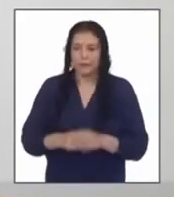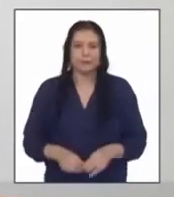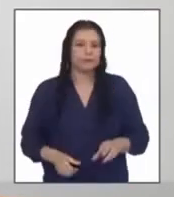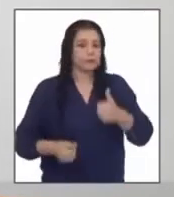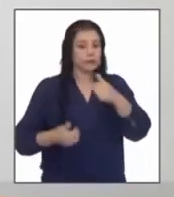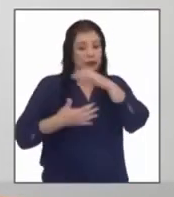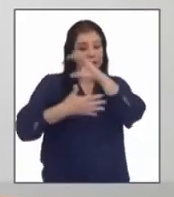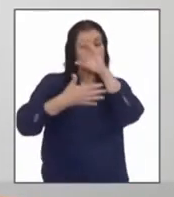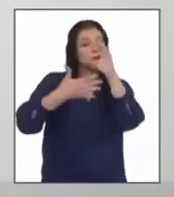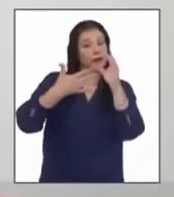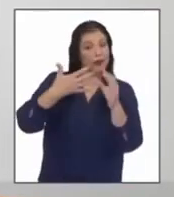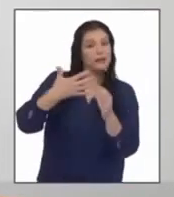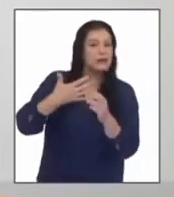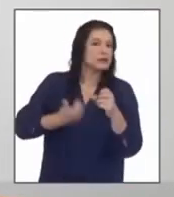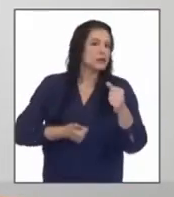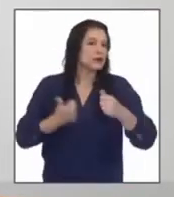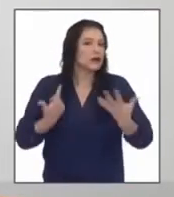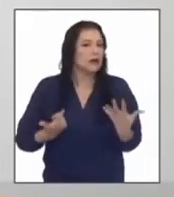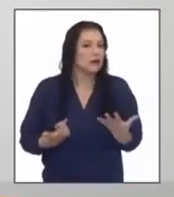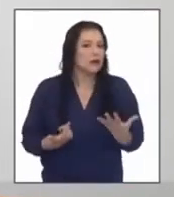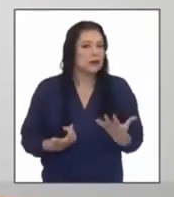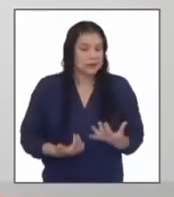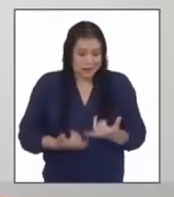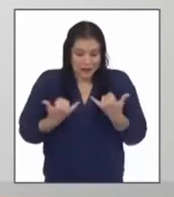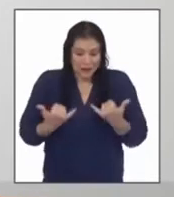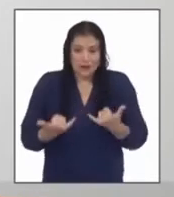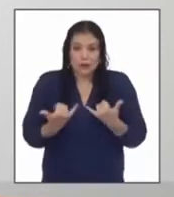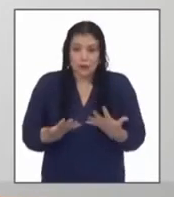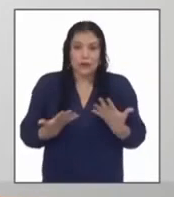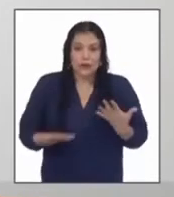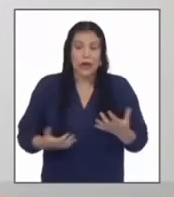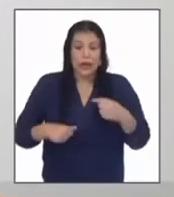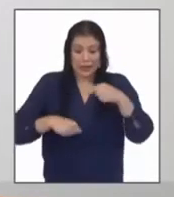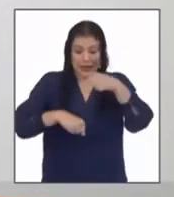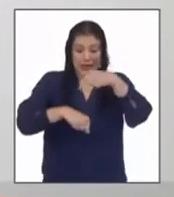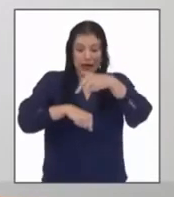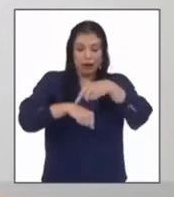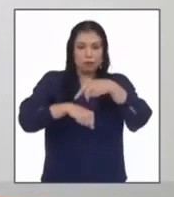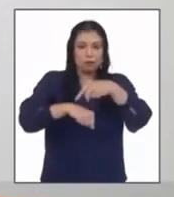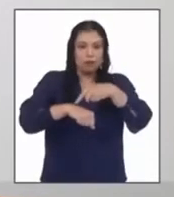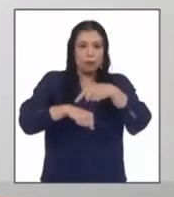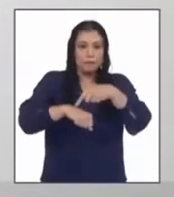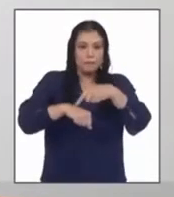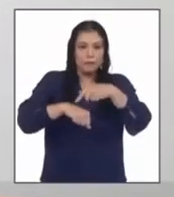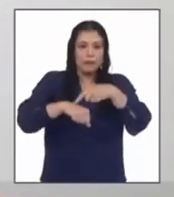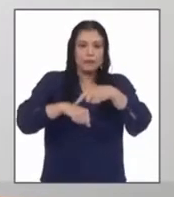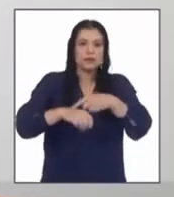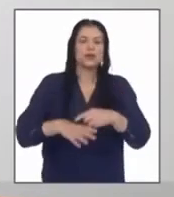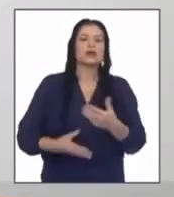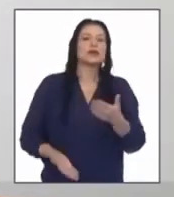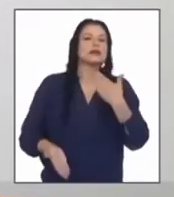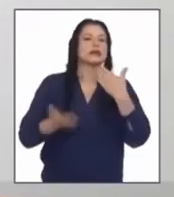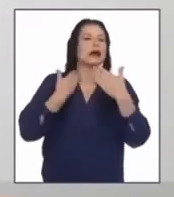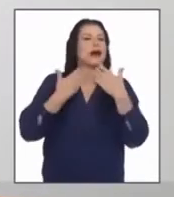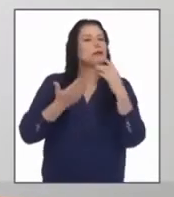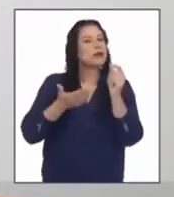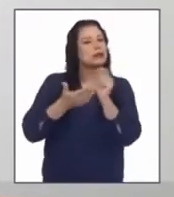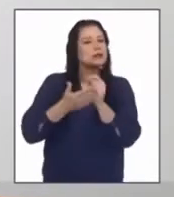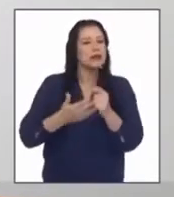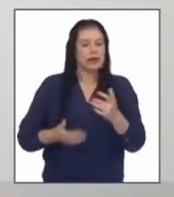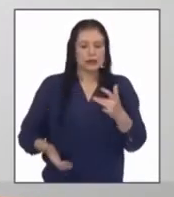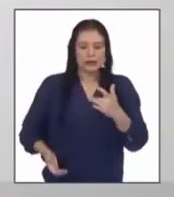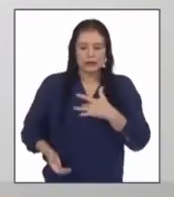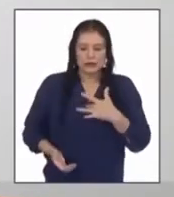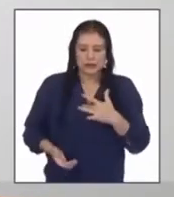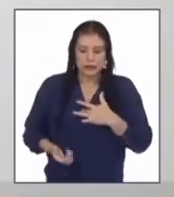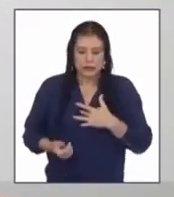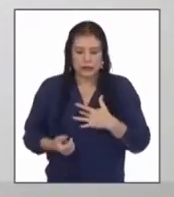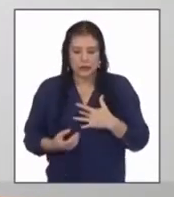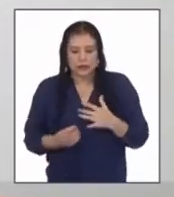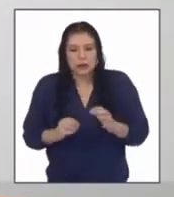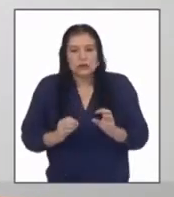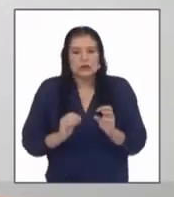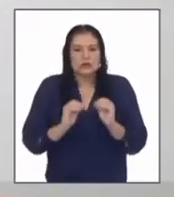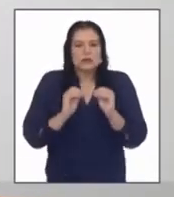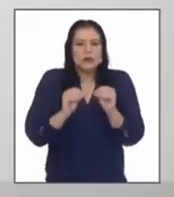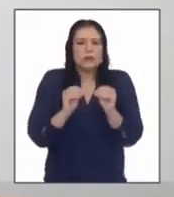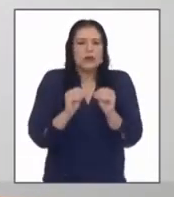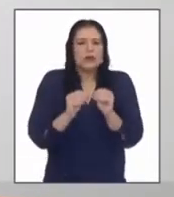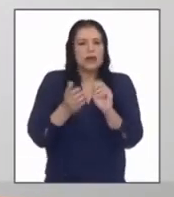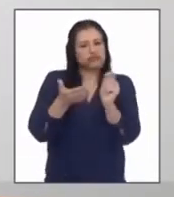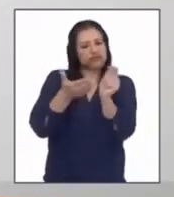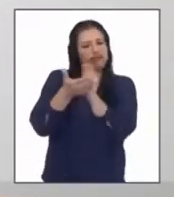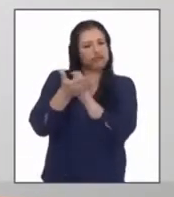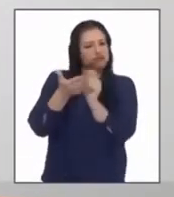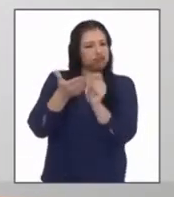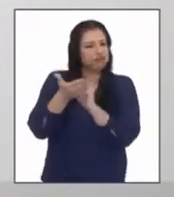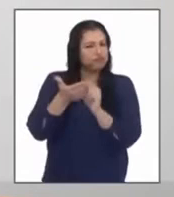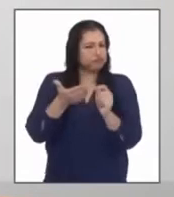característica es la actualidad al momento que se vivía eso las sensaciones se plasmaban en un